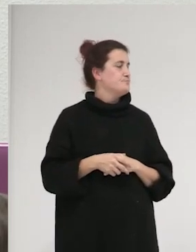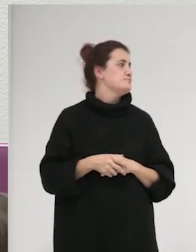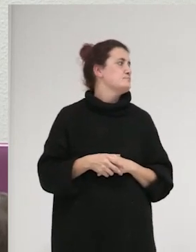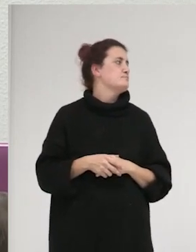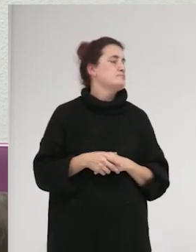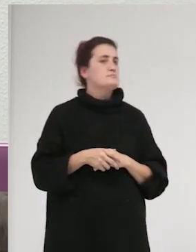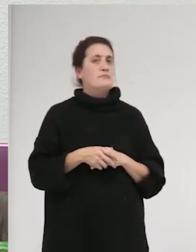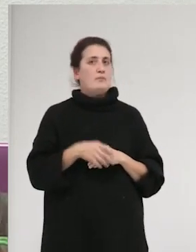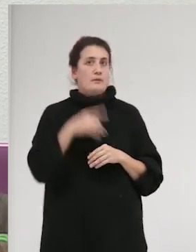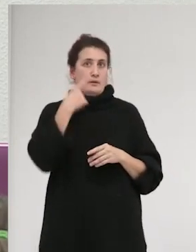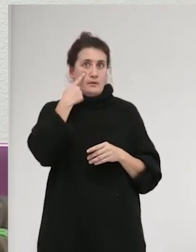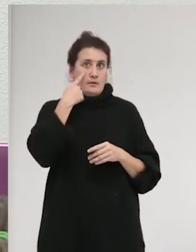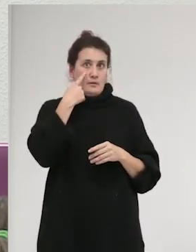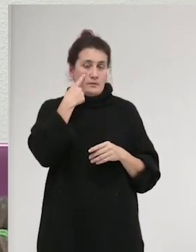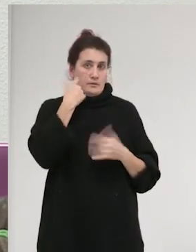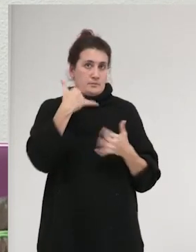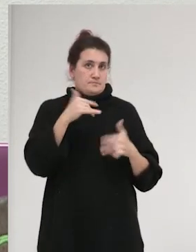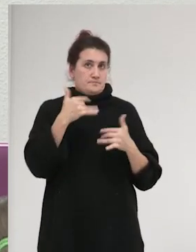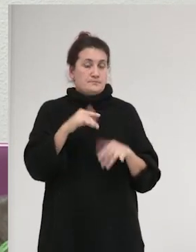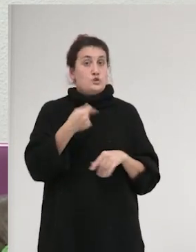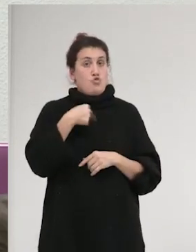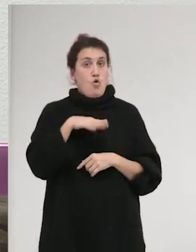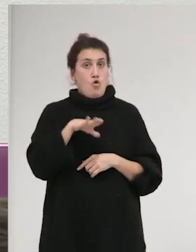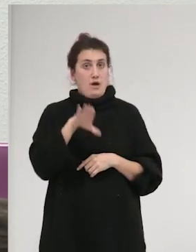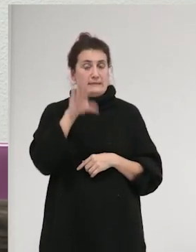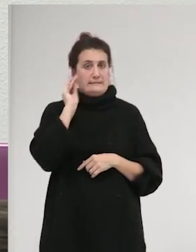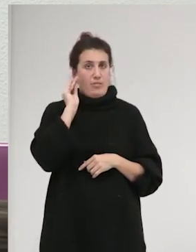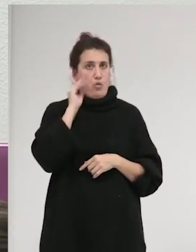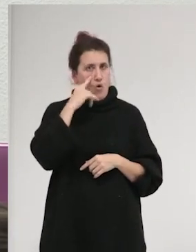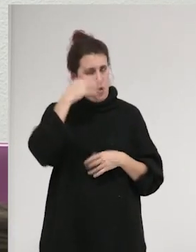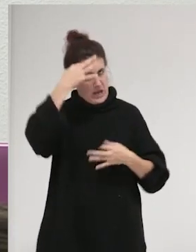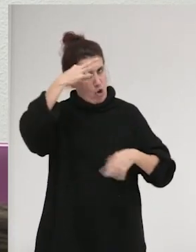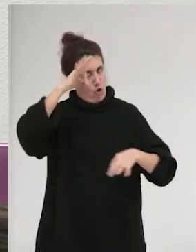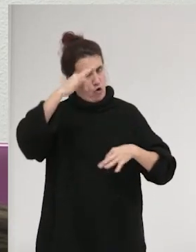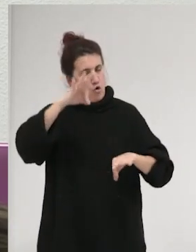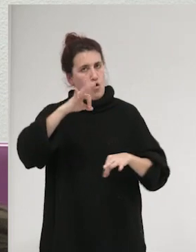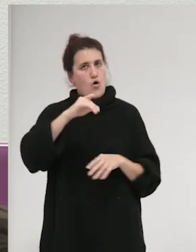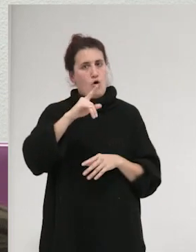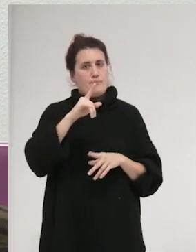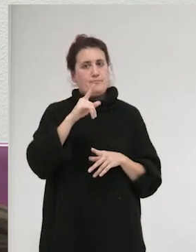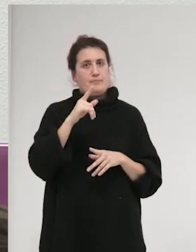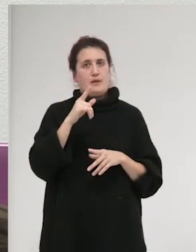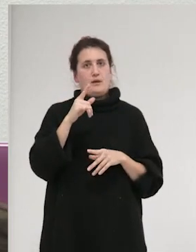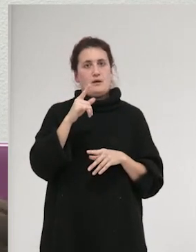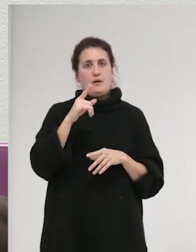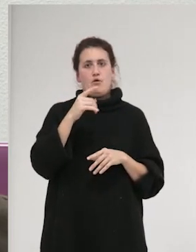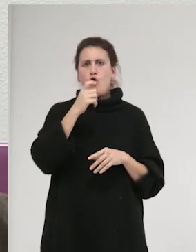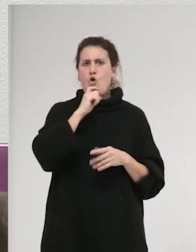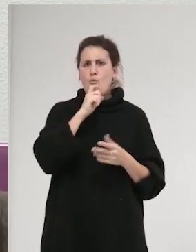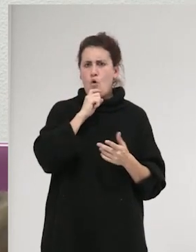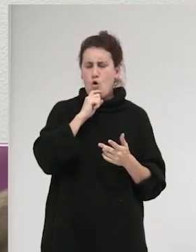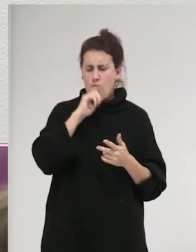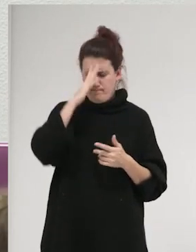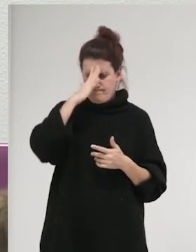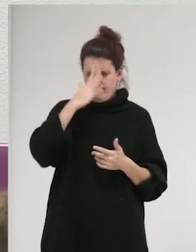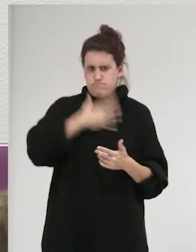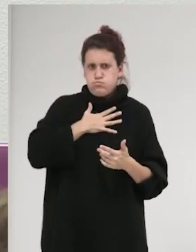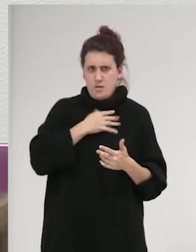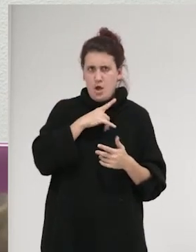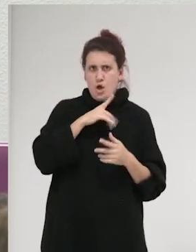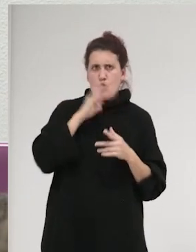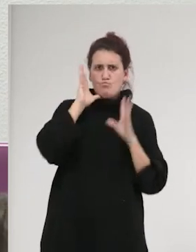A ver, yo entiendo que, obviamente, las repercusiones o cómo impacta la violencia